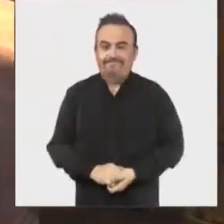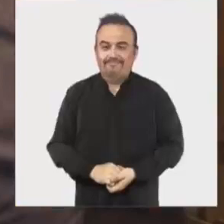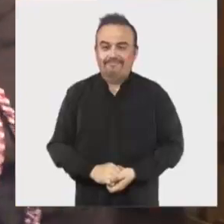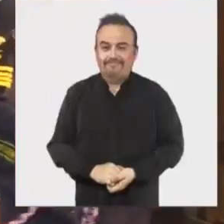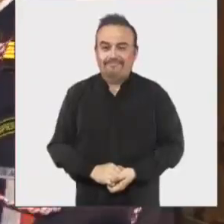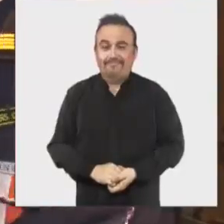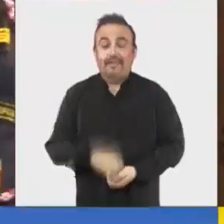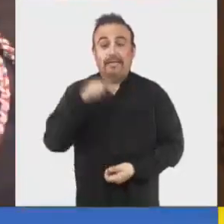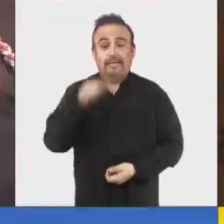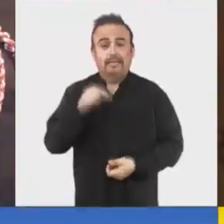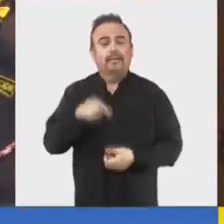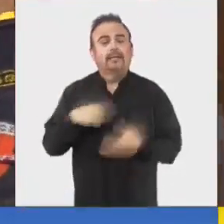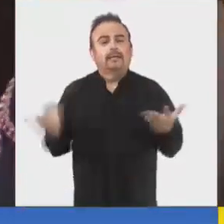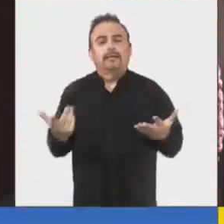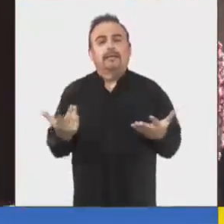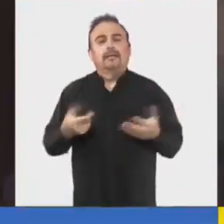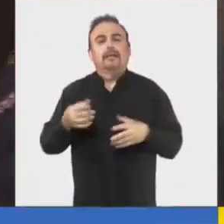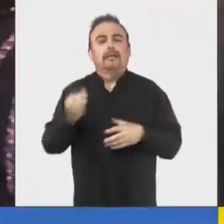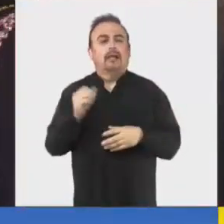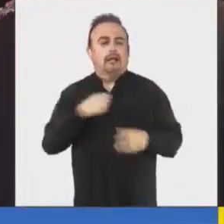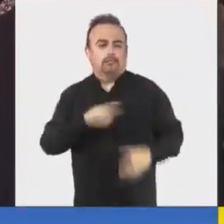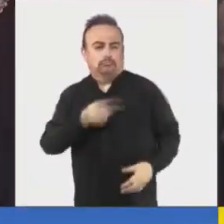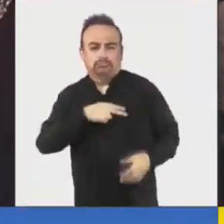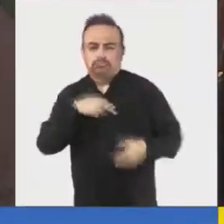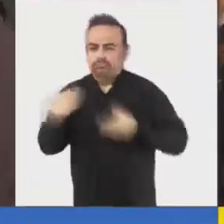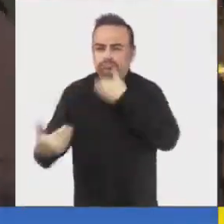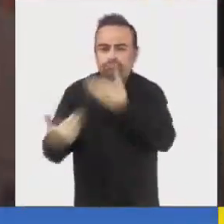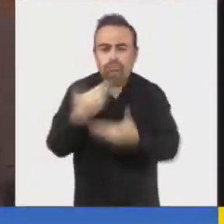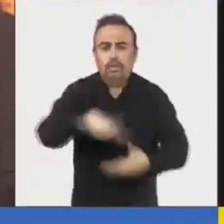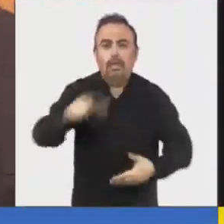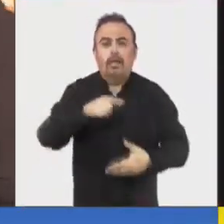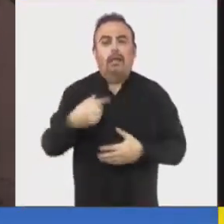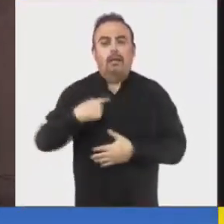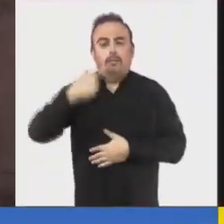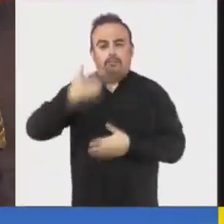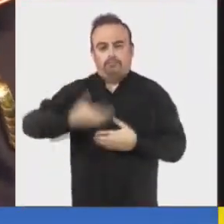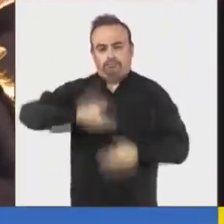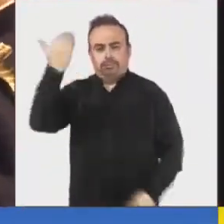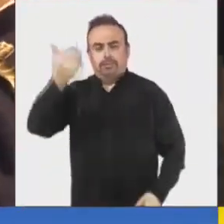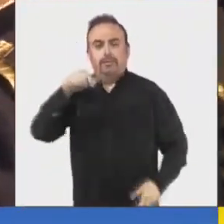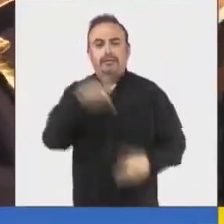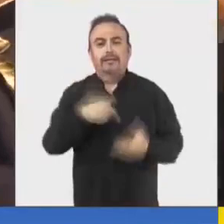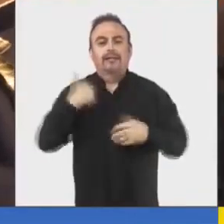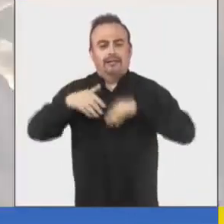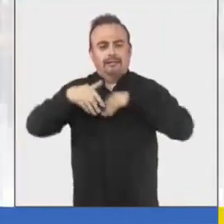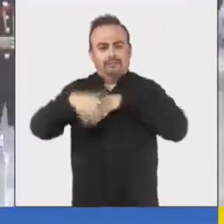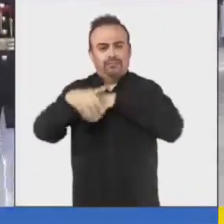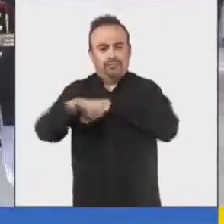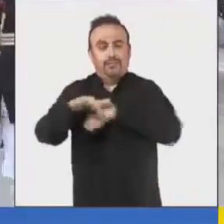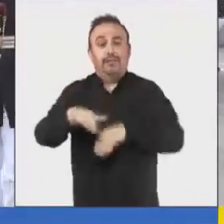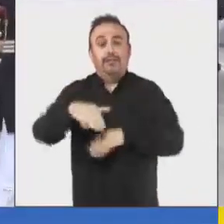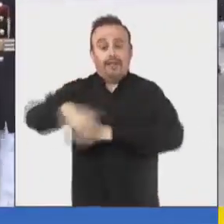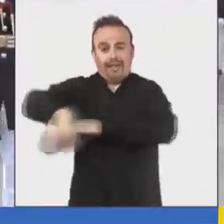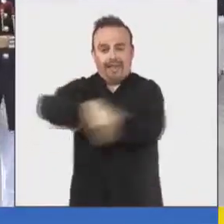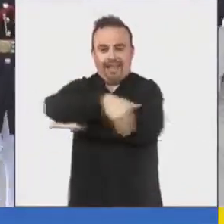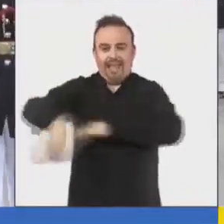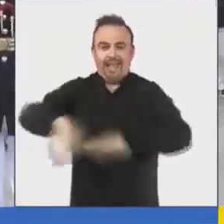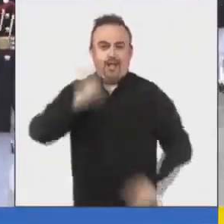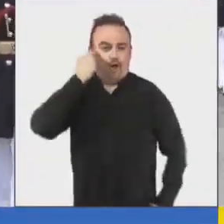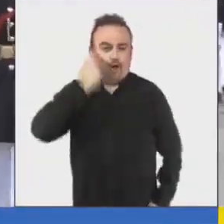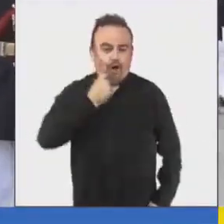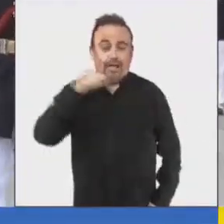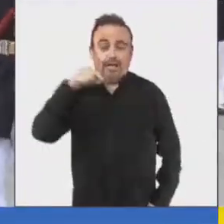Por una ceremonia de distinciones a sus integrantes destacados y el tradicional desfile en Avenida O'Higgins, el Cuerpo de Bomberos de